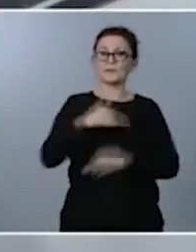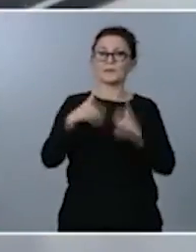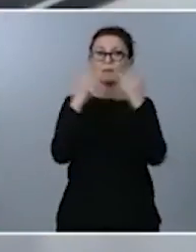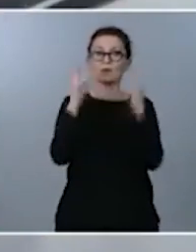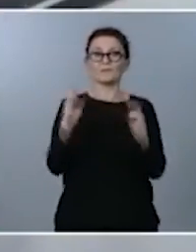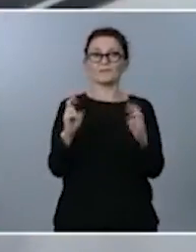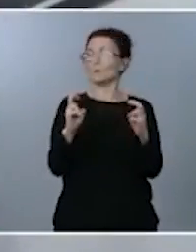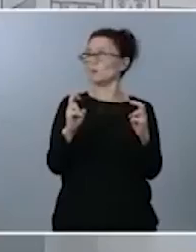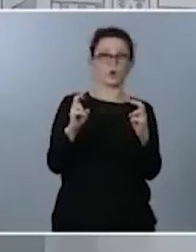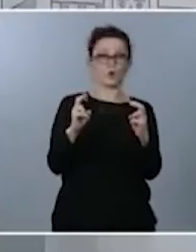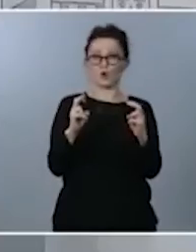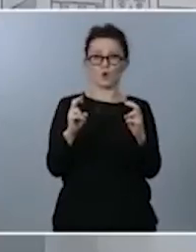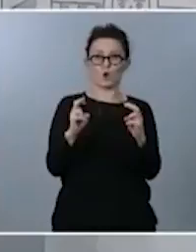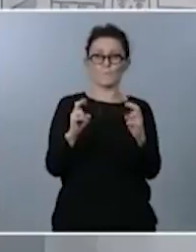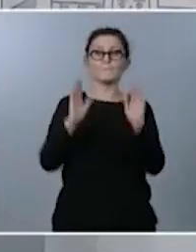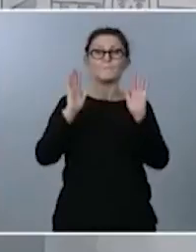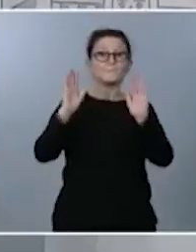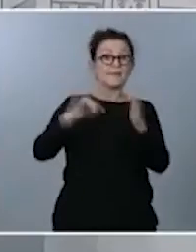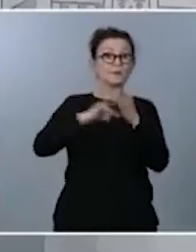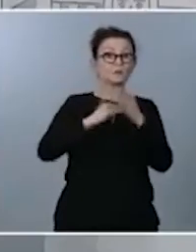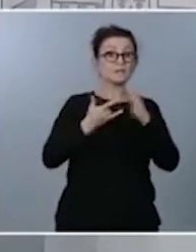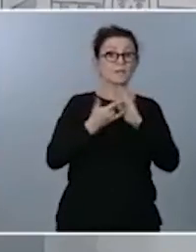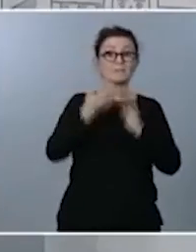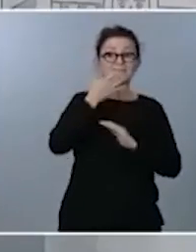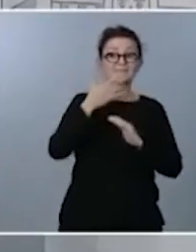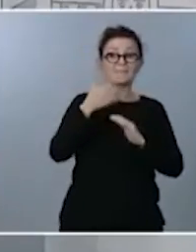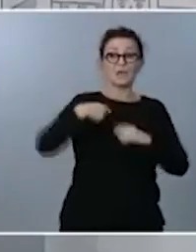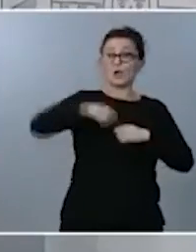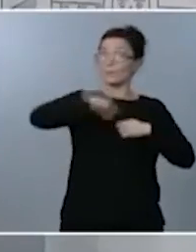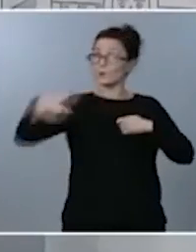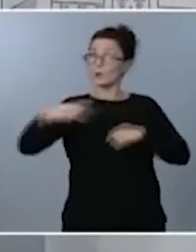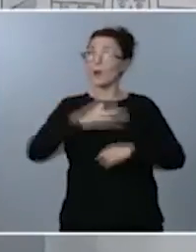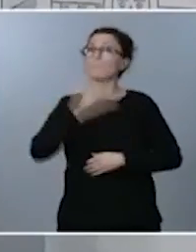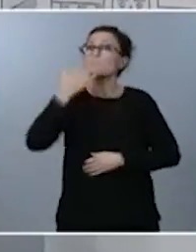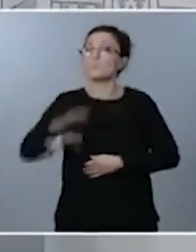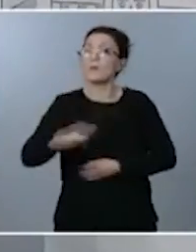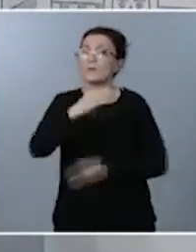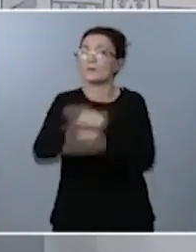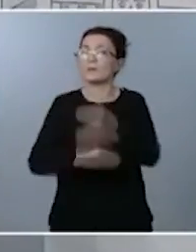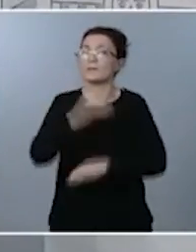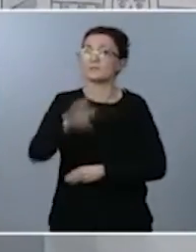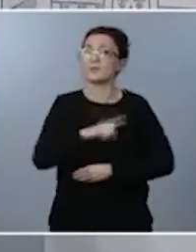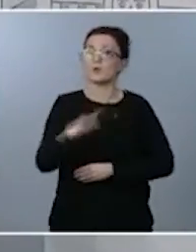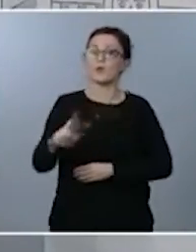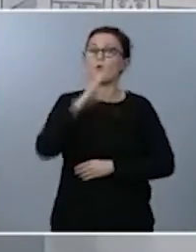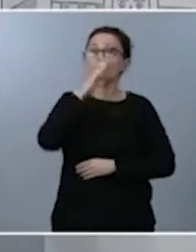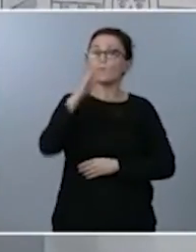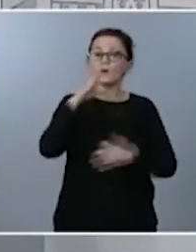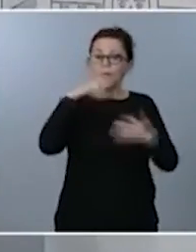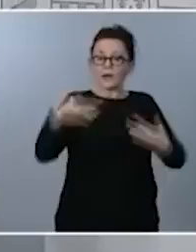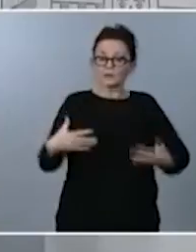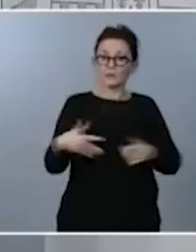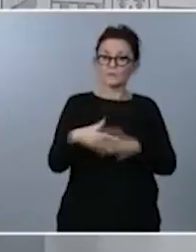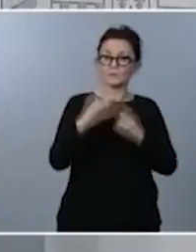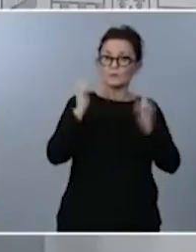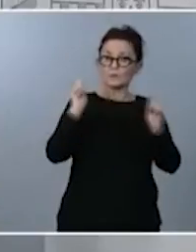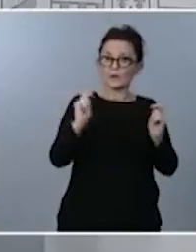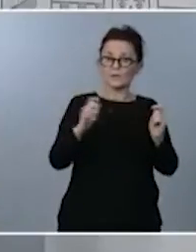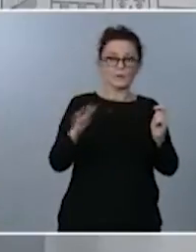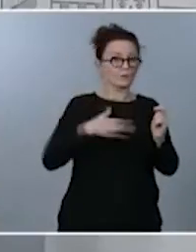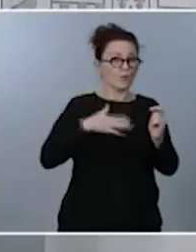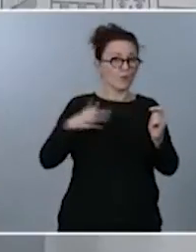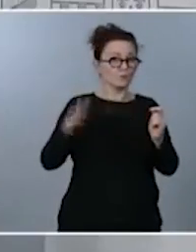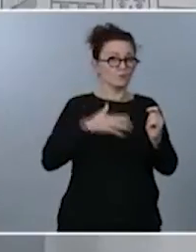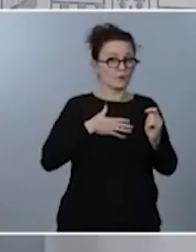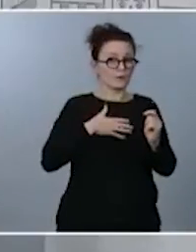es técnicamente si con la prórroga van a poder hacerlo porque lo que nos decían es que con el actual estado de alarma no se podía hacer si ahora